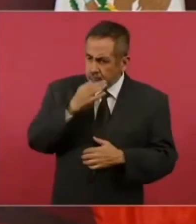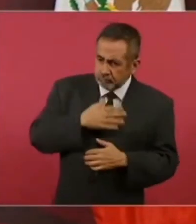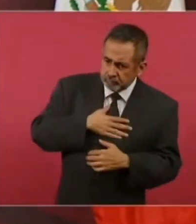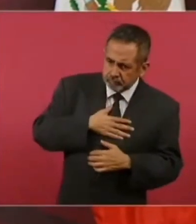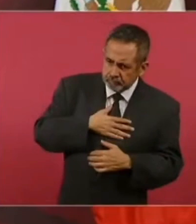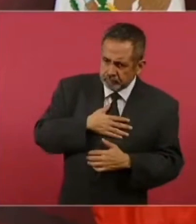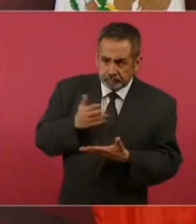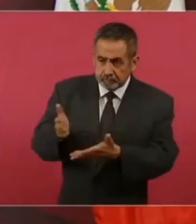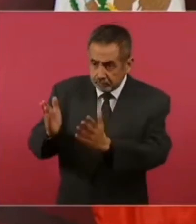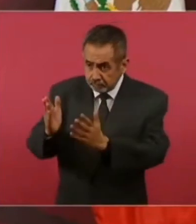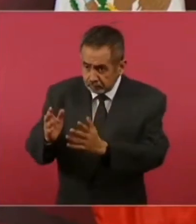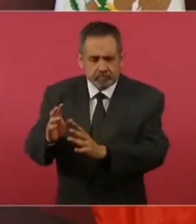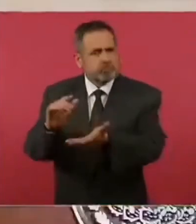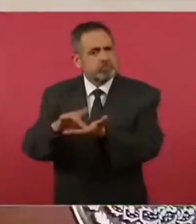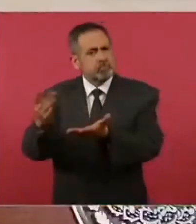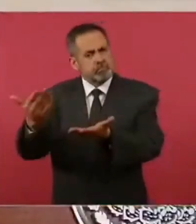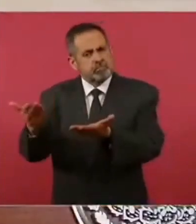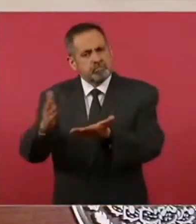es válido.